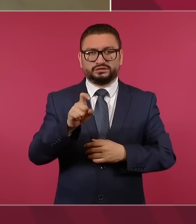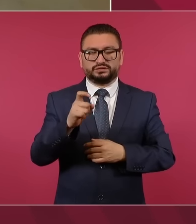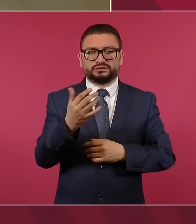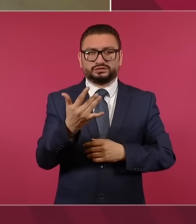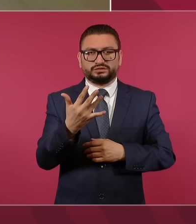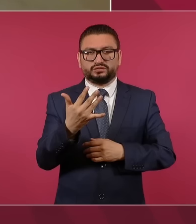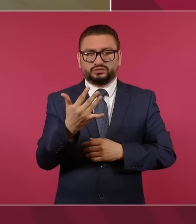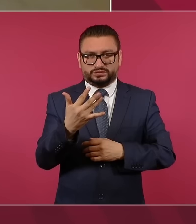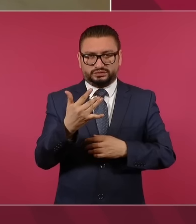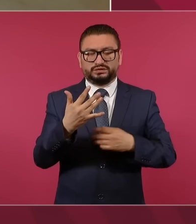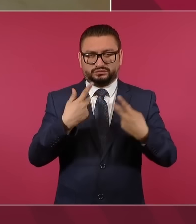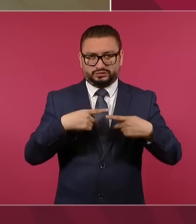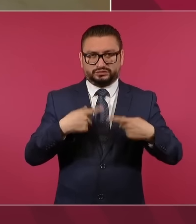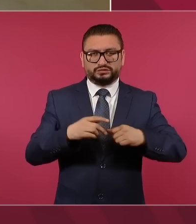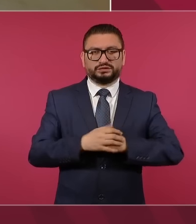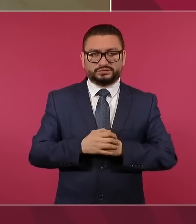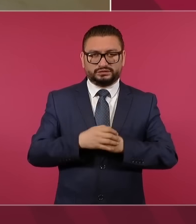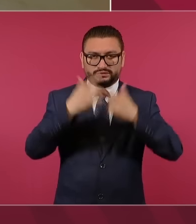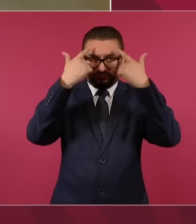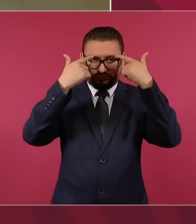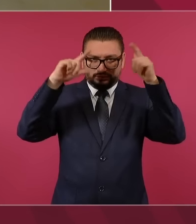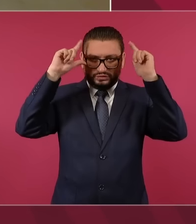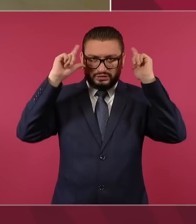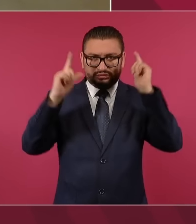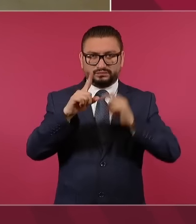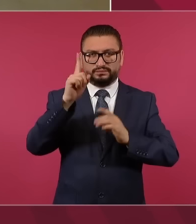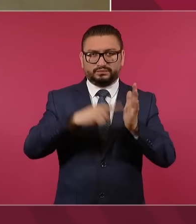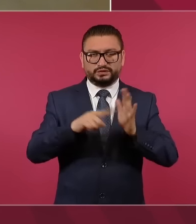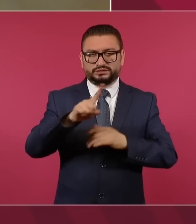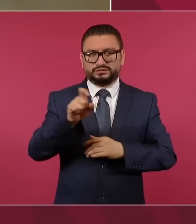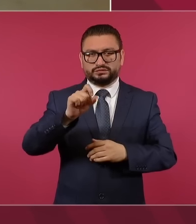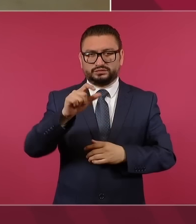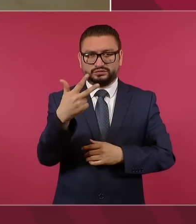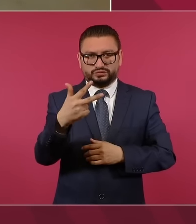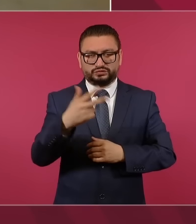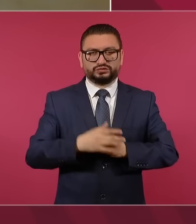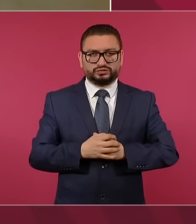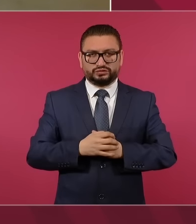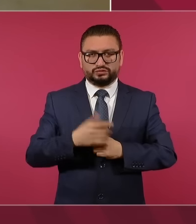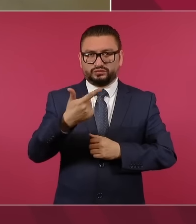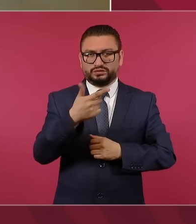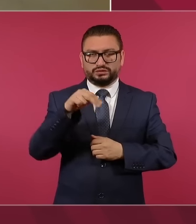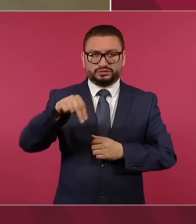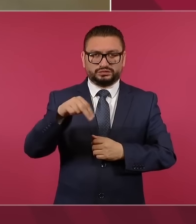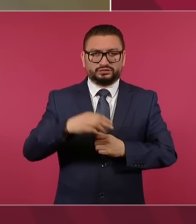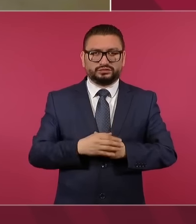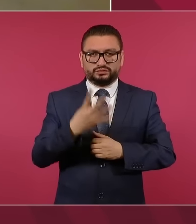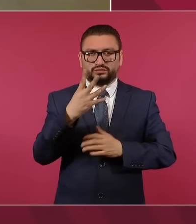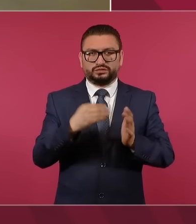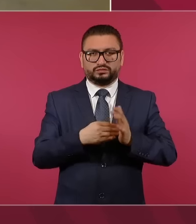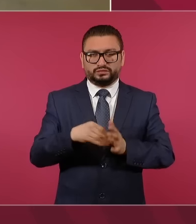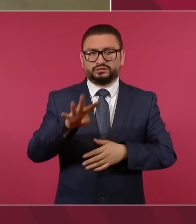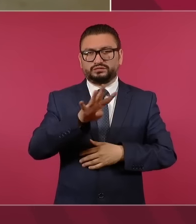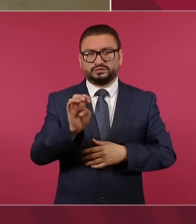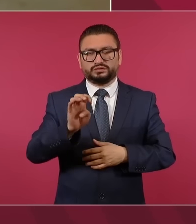elementos, de Marina, 1.128, de la Guardia Nacional, 4